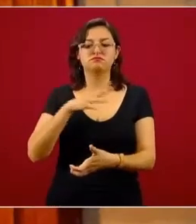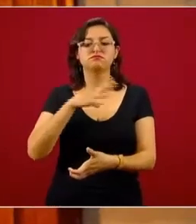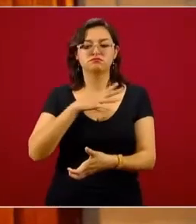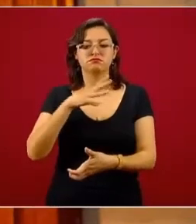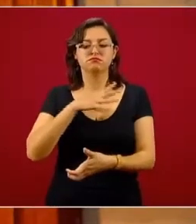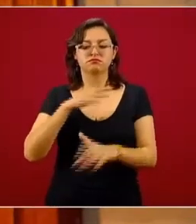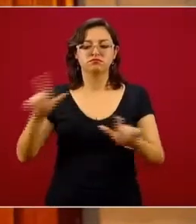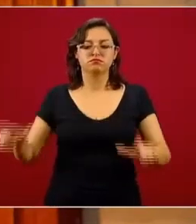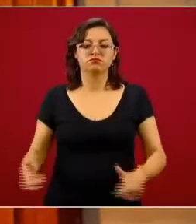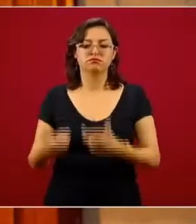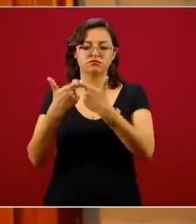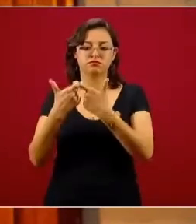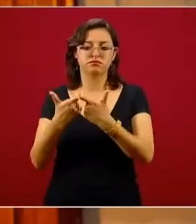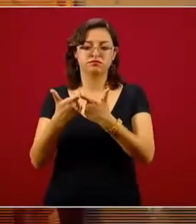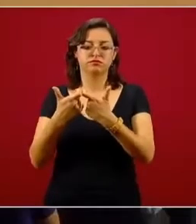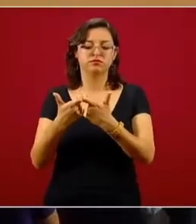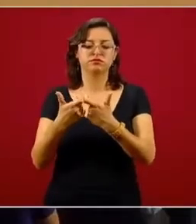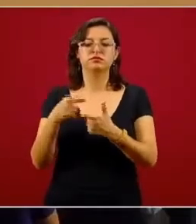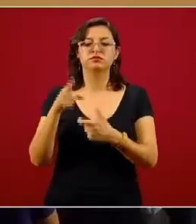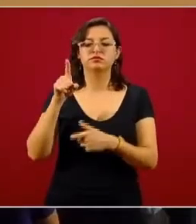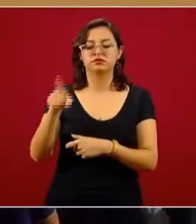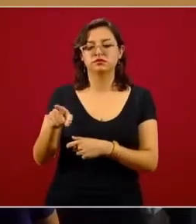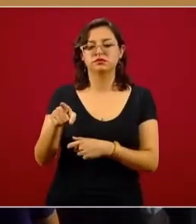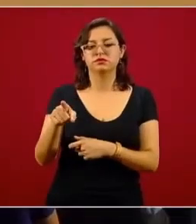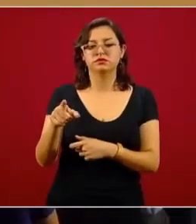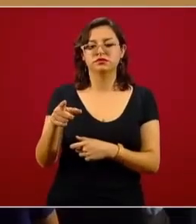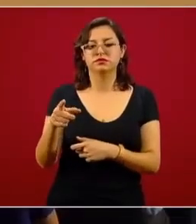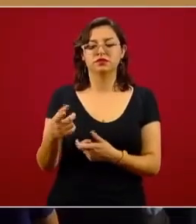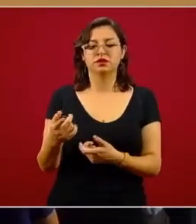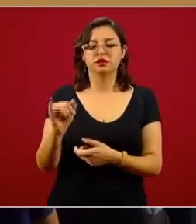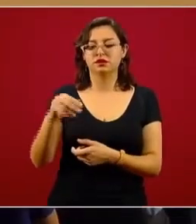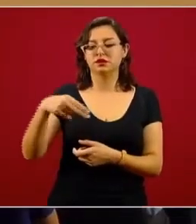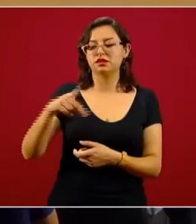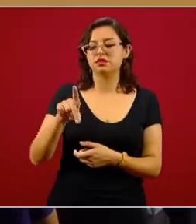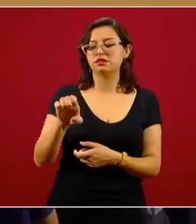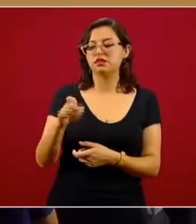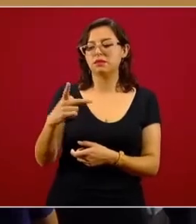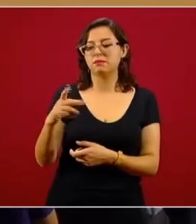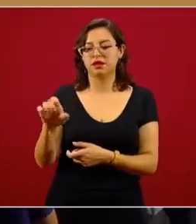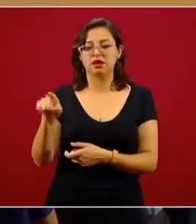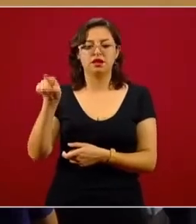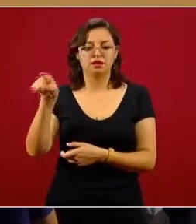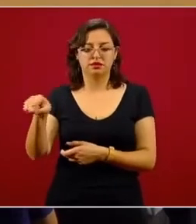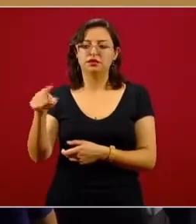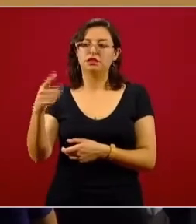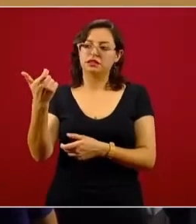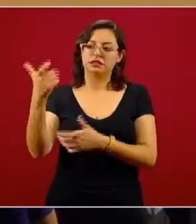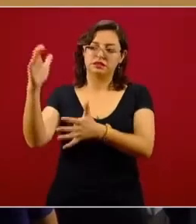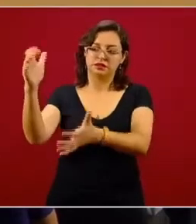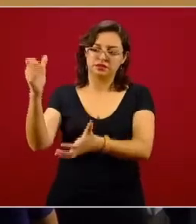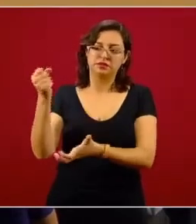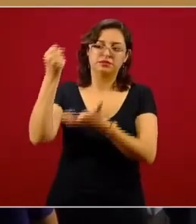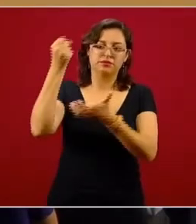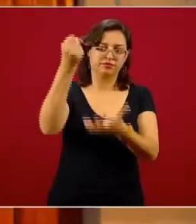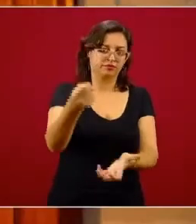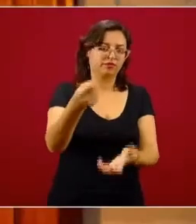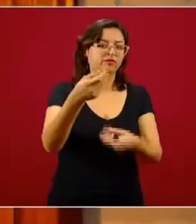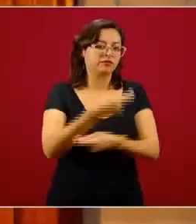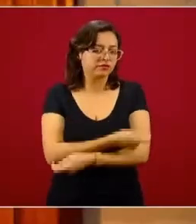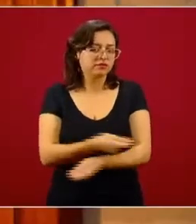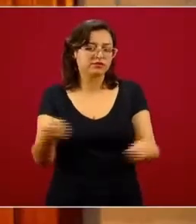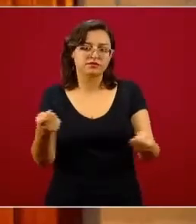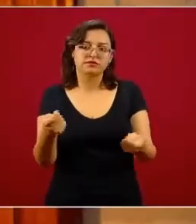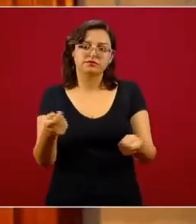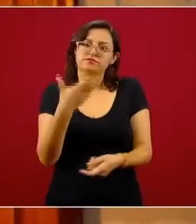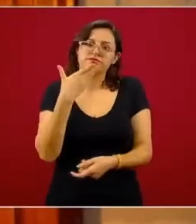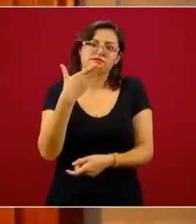fondos que tiene el Instituto para Devolver al Pueblo lo Robado. Es decir, qué mejor fin puede tener un bien que